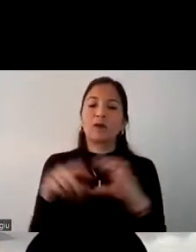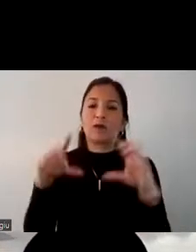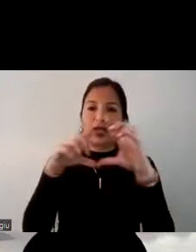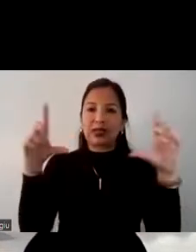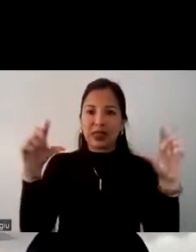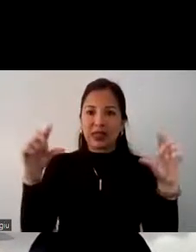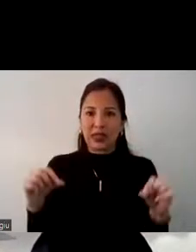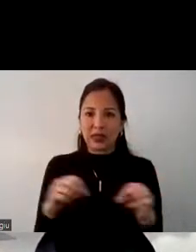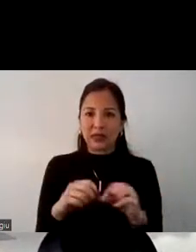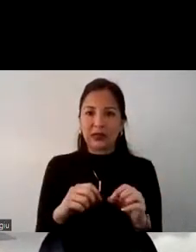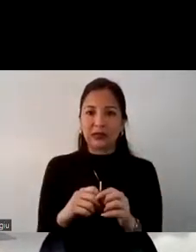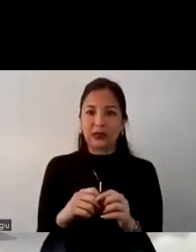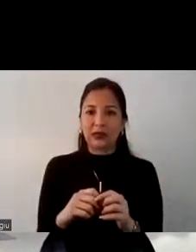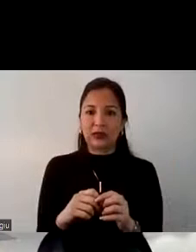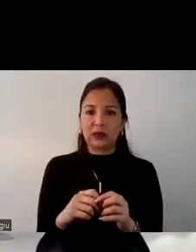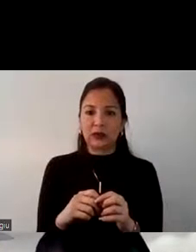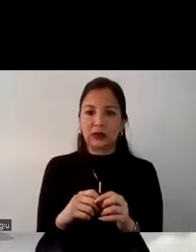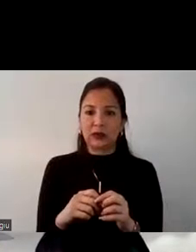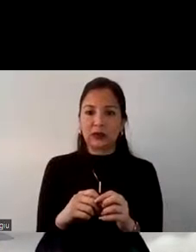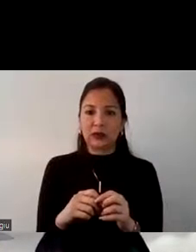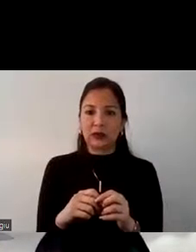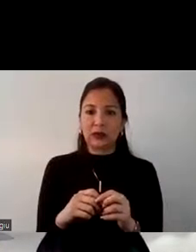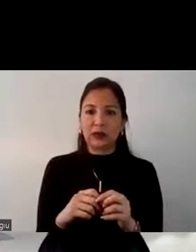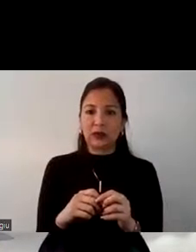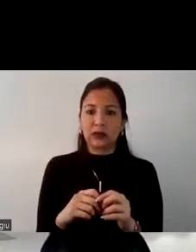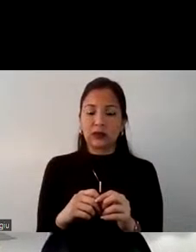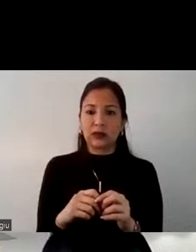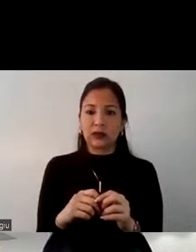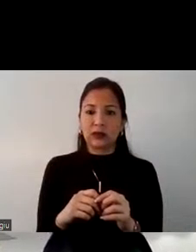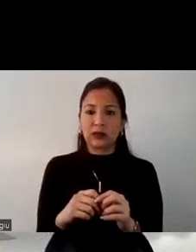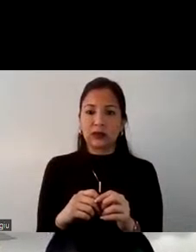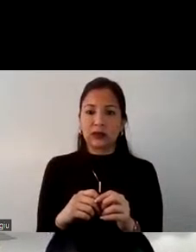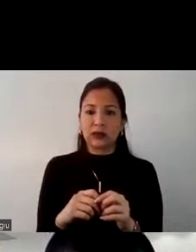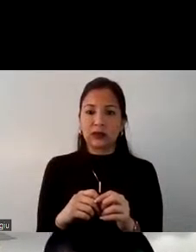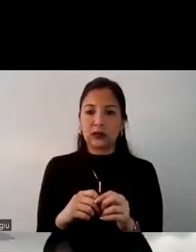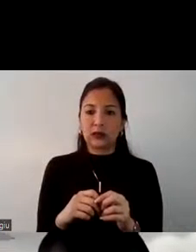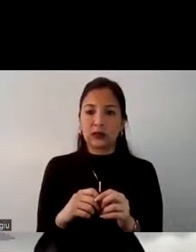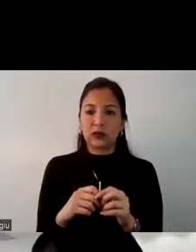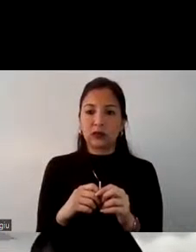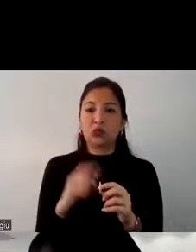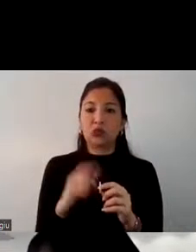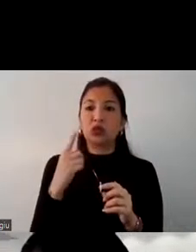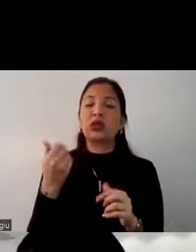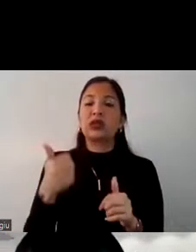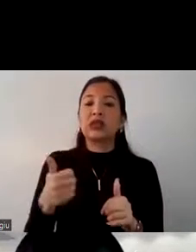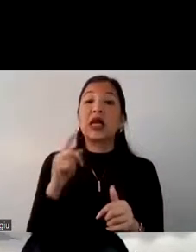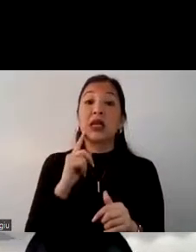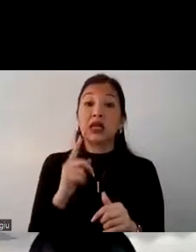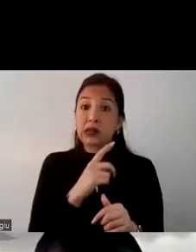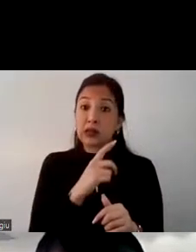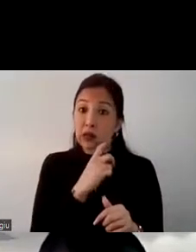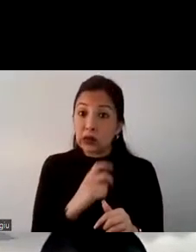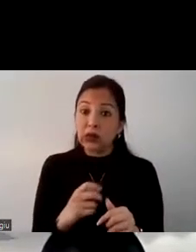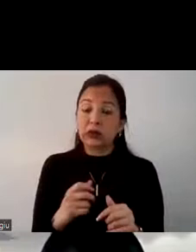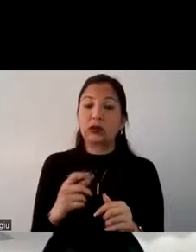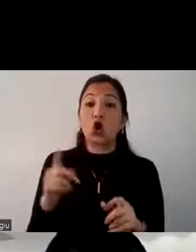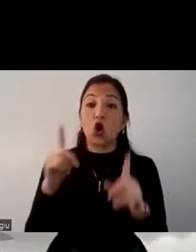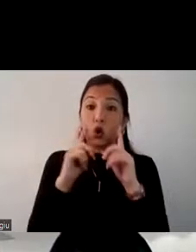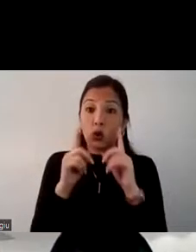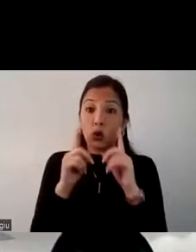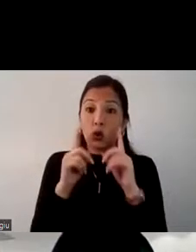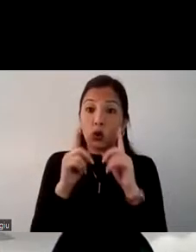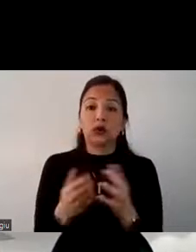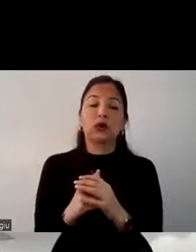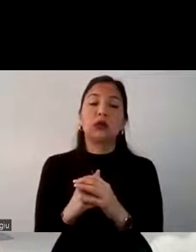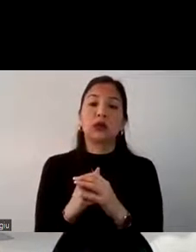poder también tener muy buen servicio en lo que son restaurantes en lo que son hoteles todo